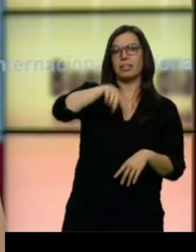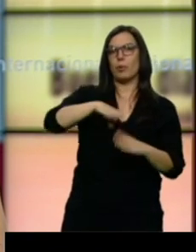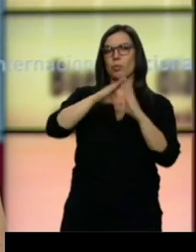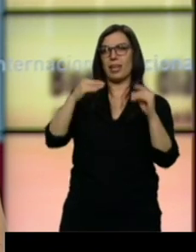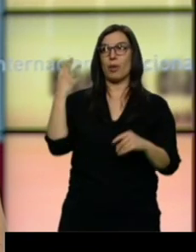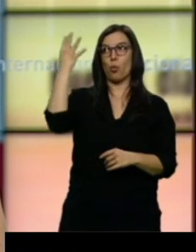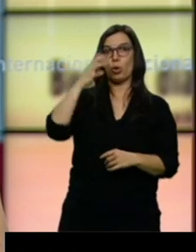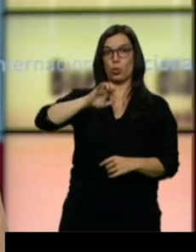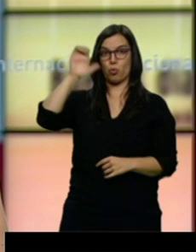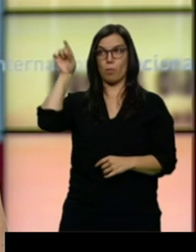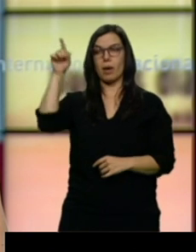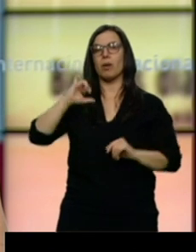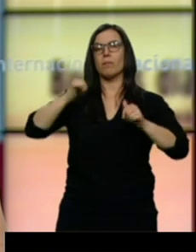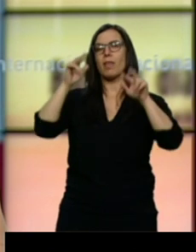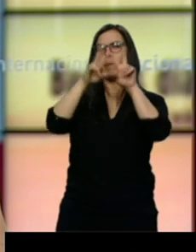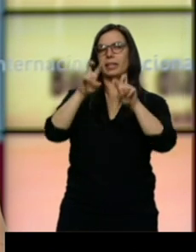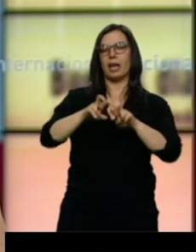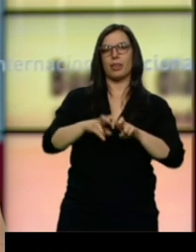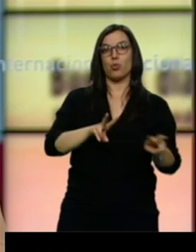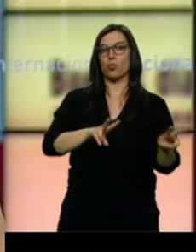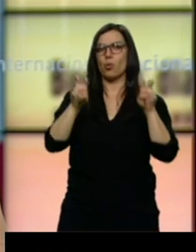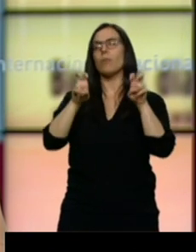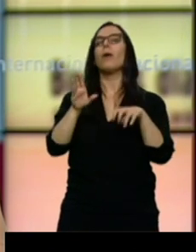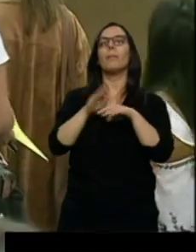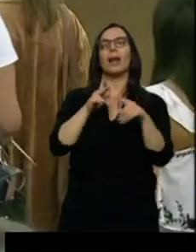una investigación innovadora para prevenir los contagios.